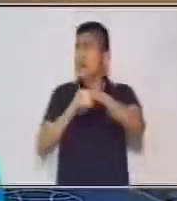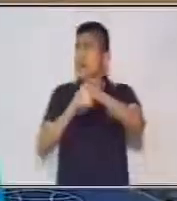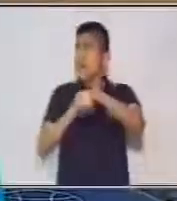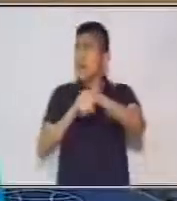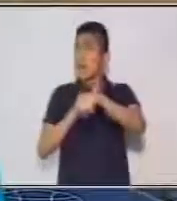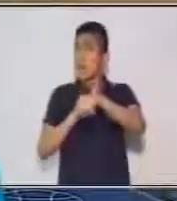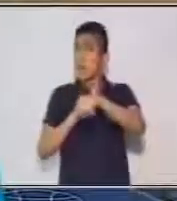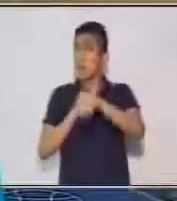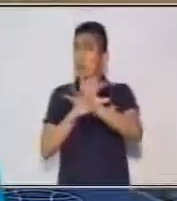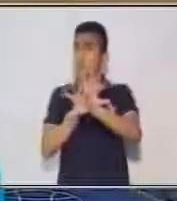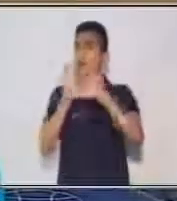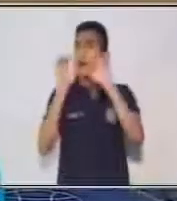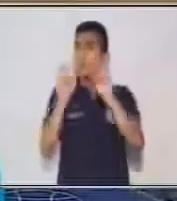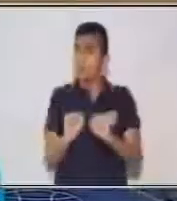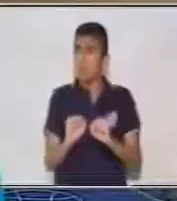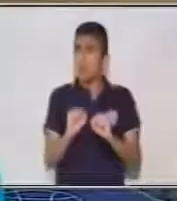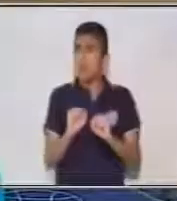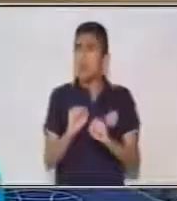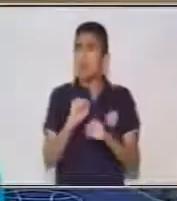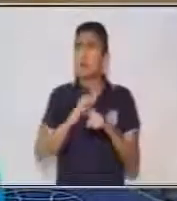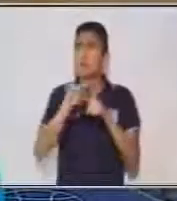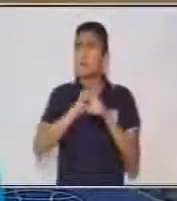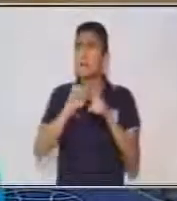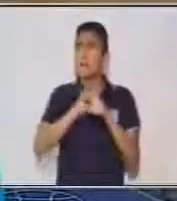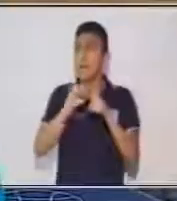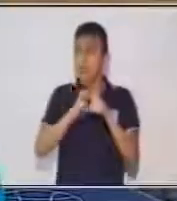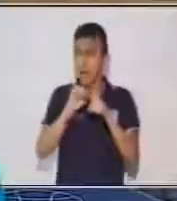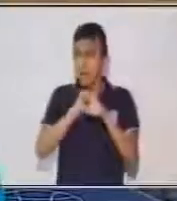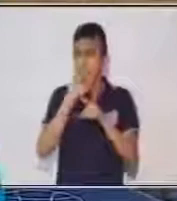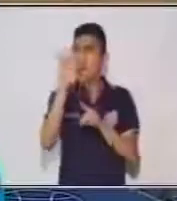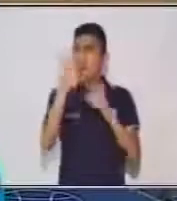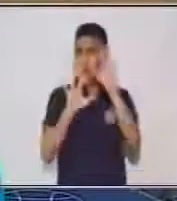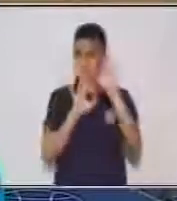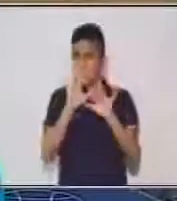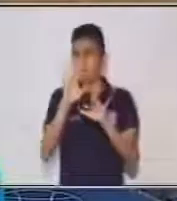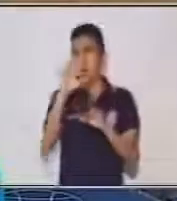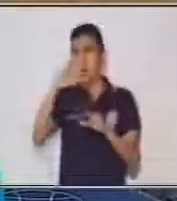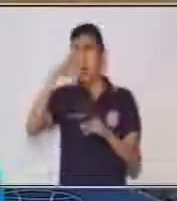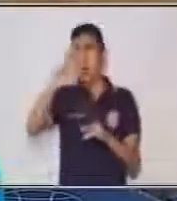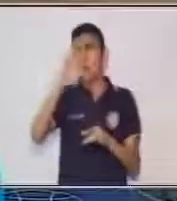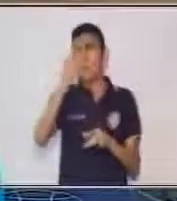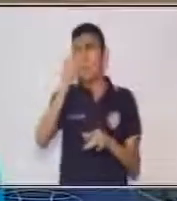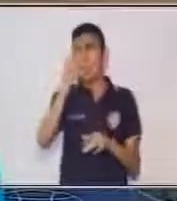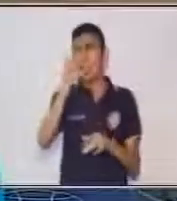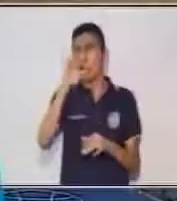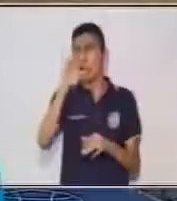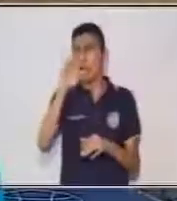de estar repasando las operaciones.